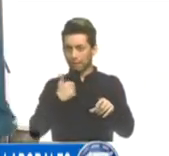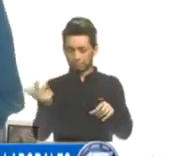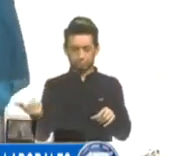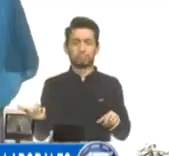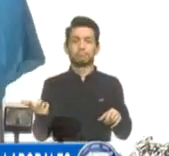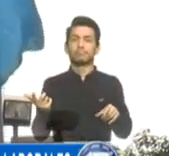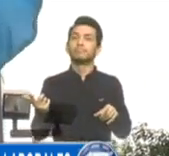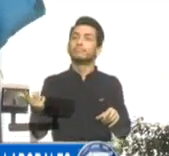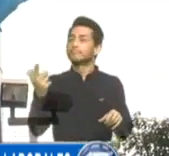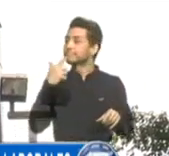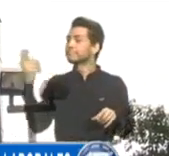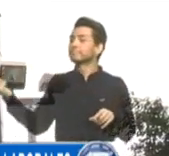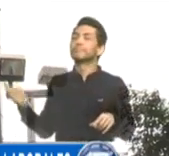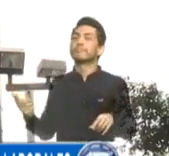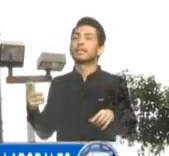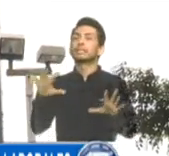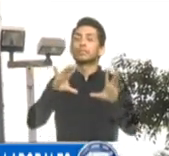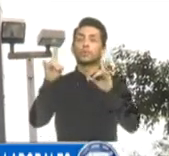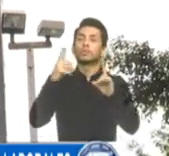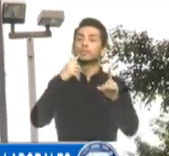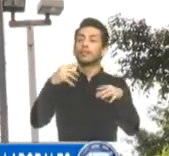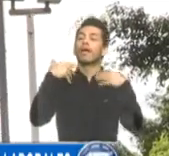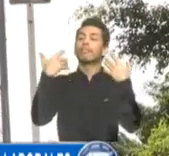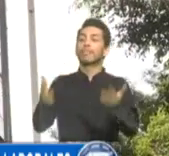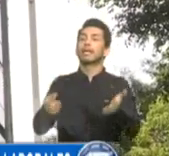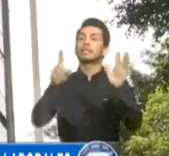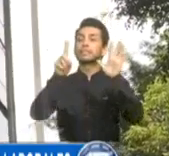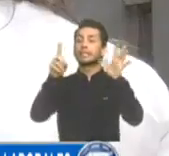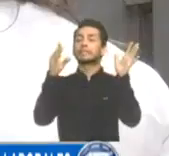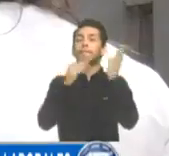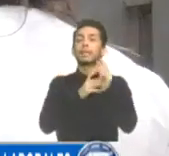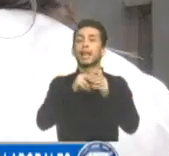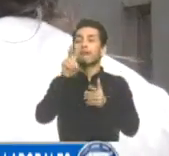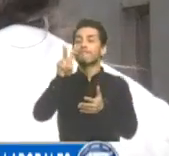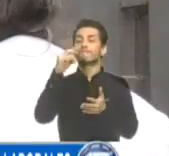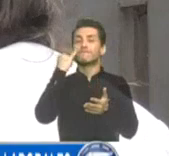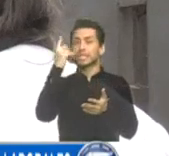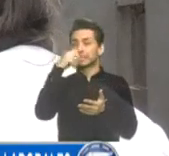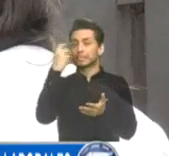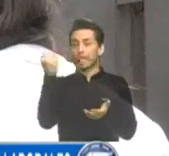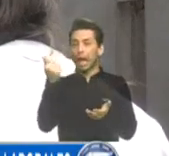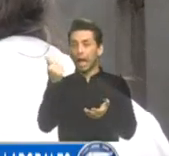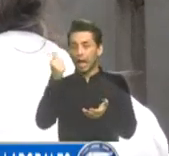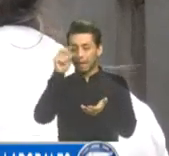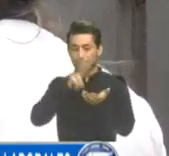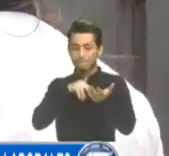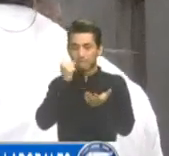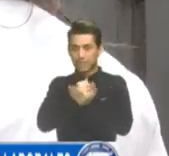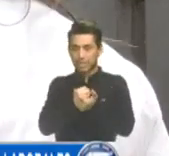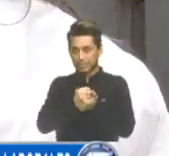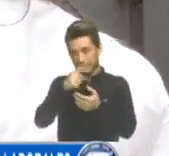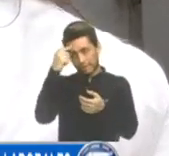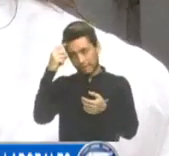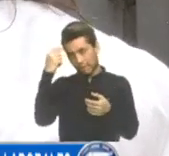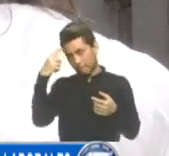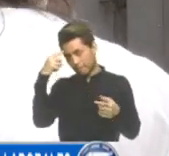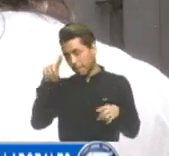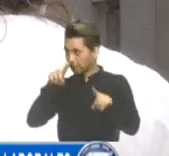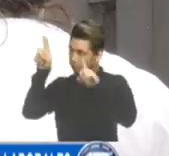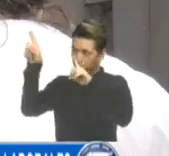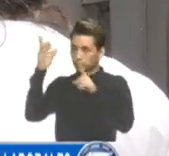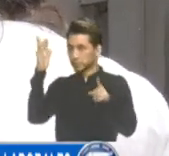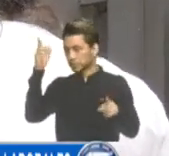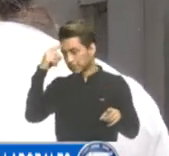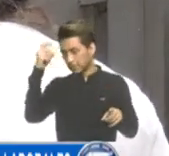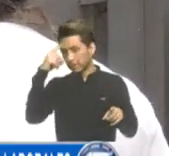otorgación de 6.000 visas de trabajo para Guatemala, El Salvador y Honduras, varios grupos en especial a través de redes sociales han comenzado a